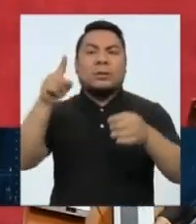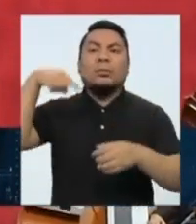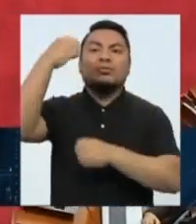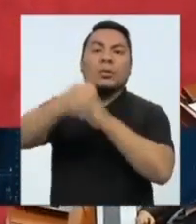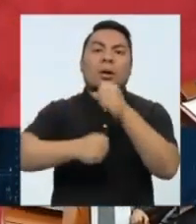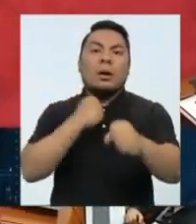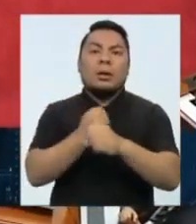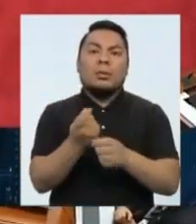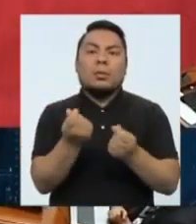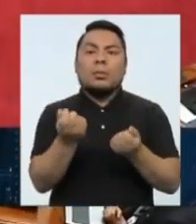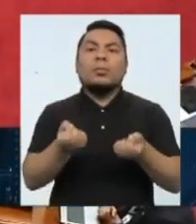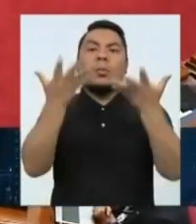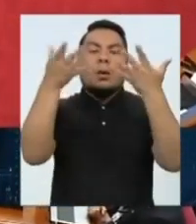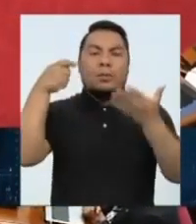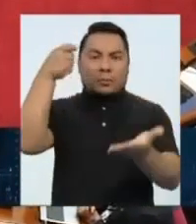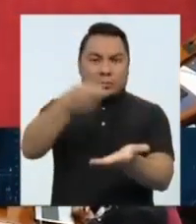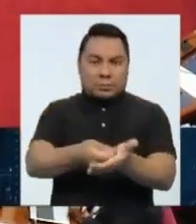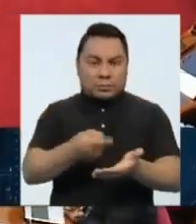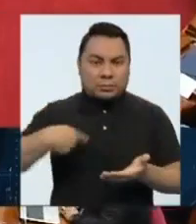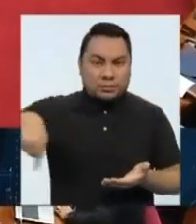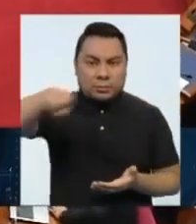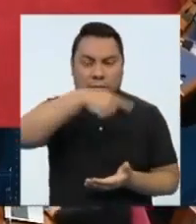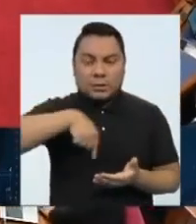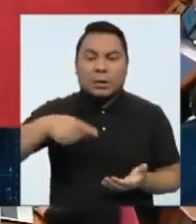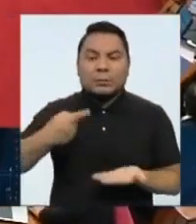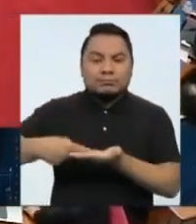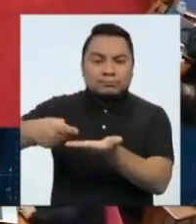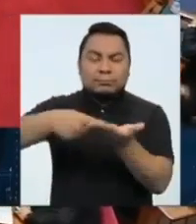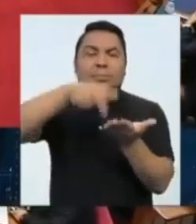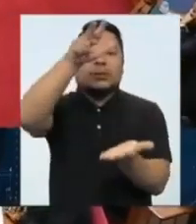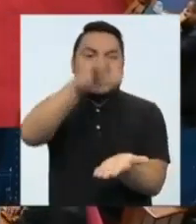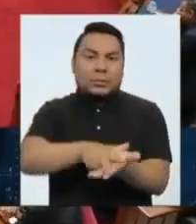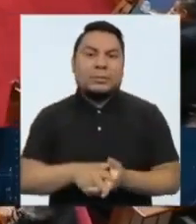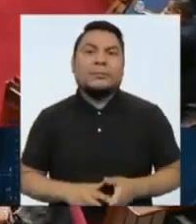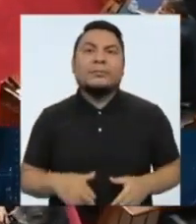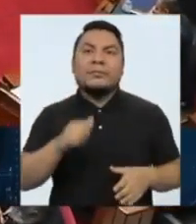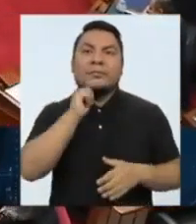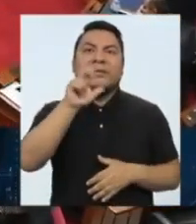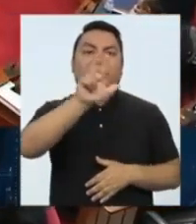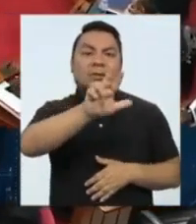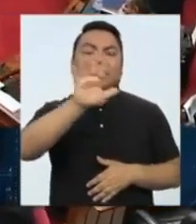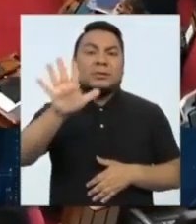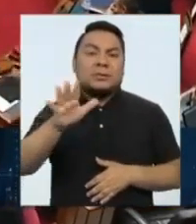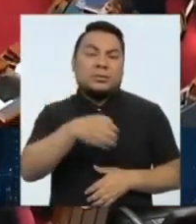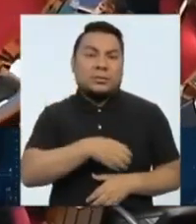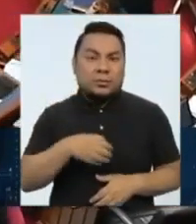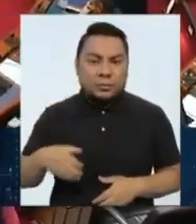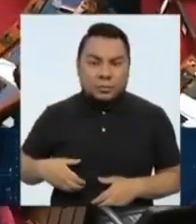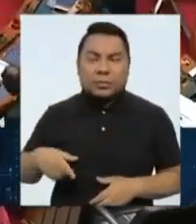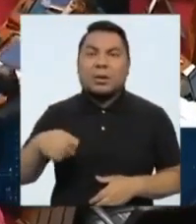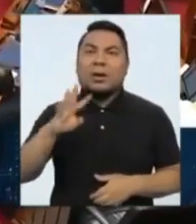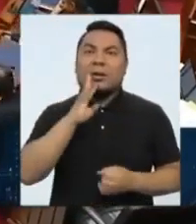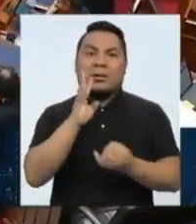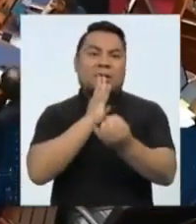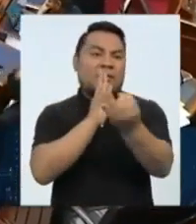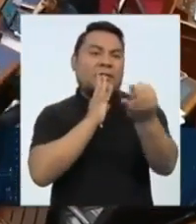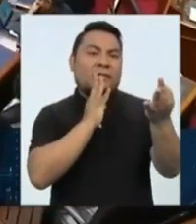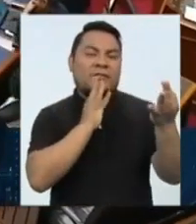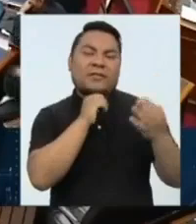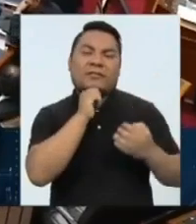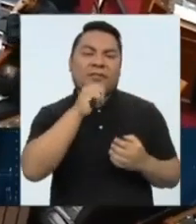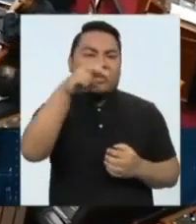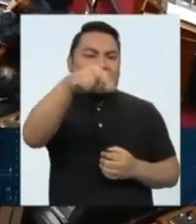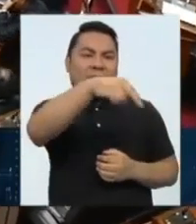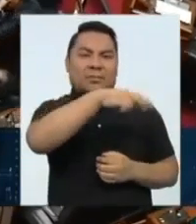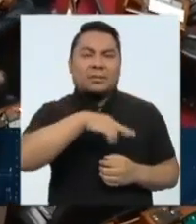faltan cerca de 30, o mejor dicho, 35 parlamentarios para hacer uso de la palabra